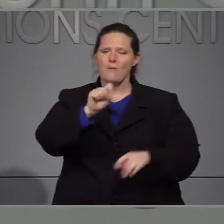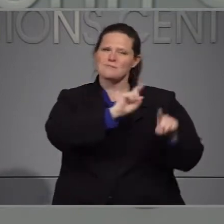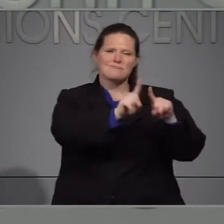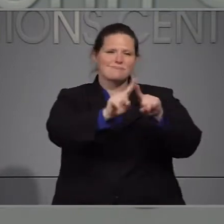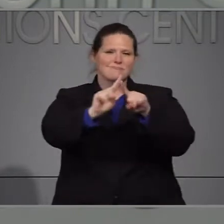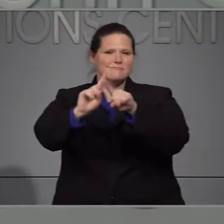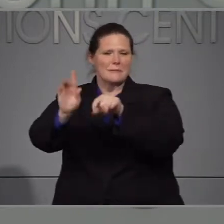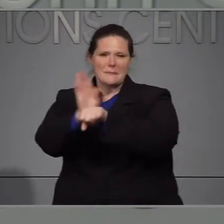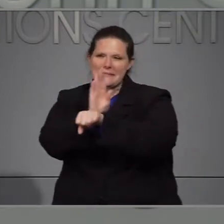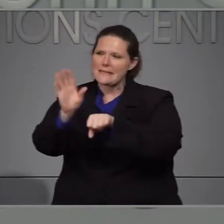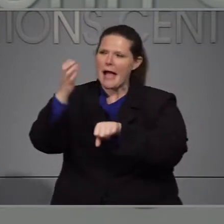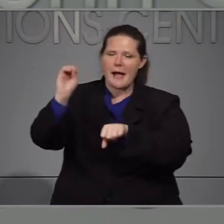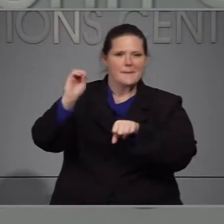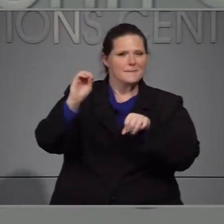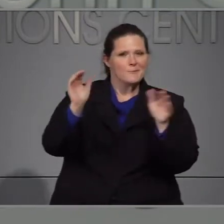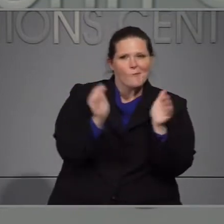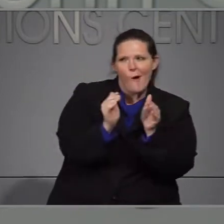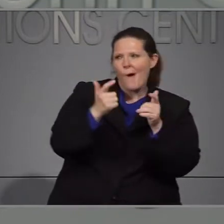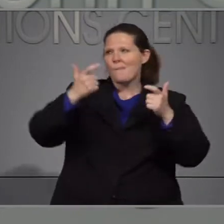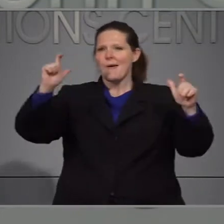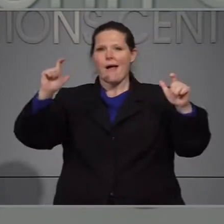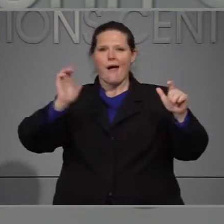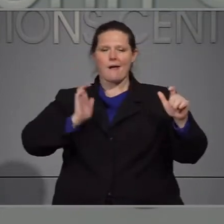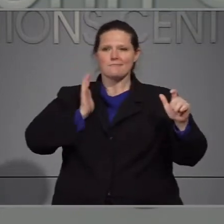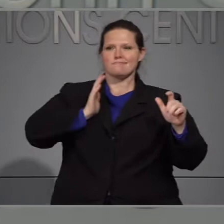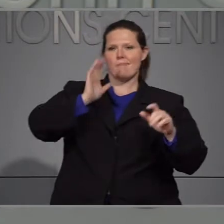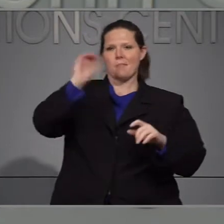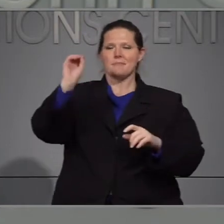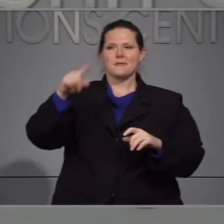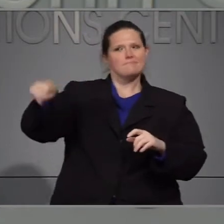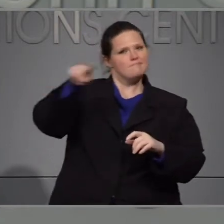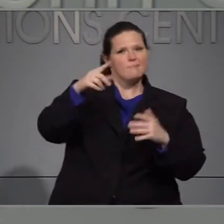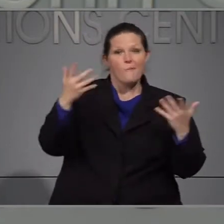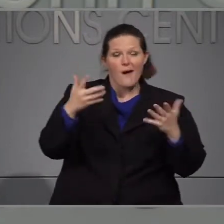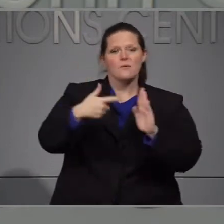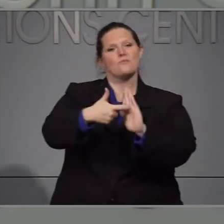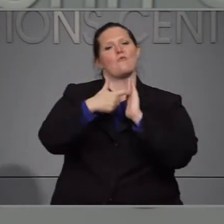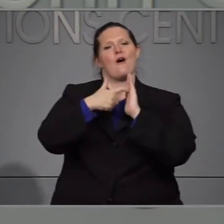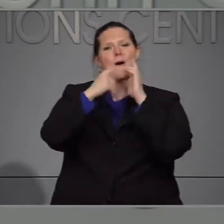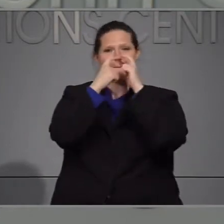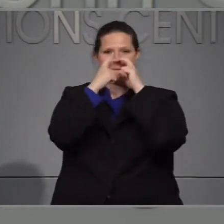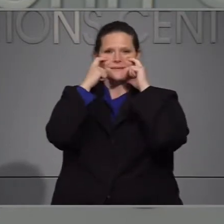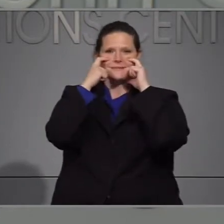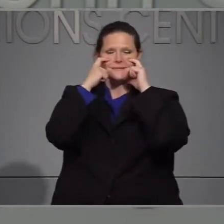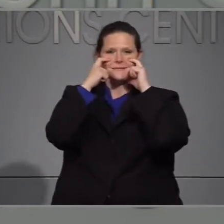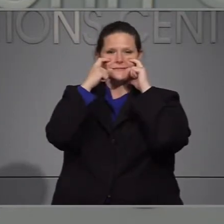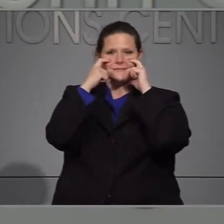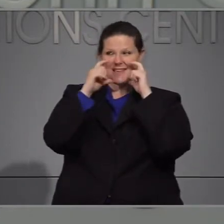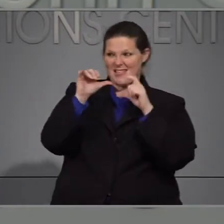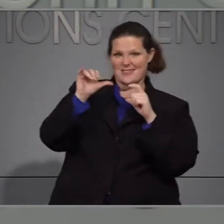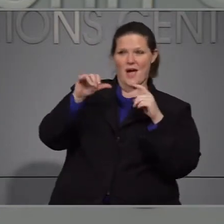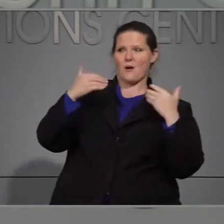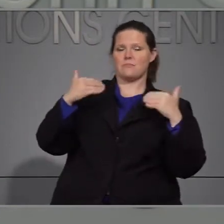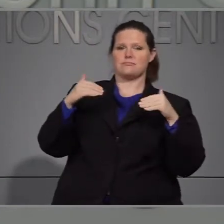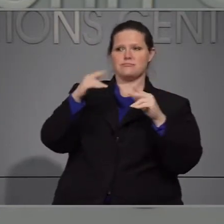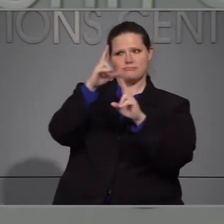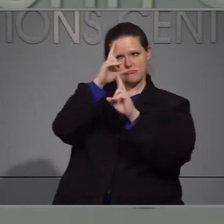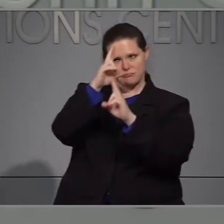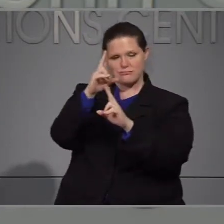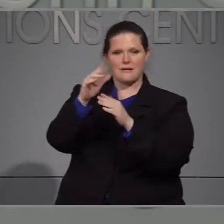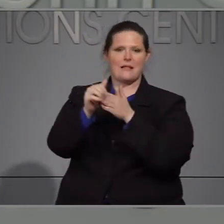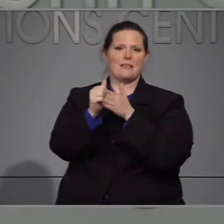negocios grandes y pequeños que están exigiendo el uso de mascarillas en sus tiendas. Este tipo de liderazgo